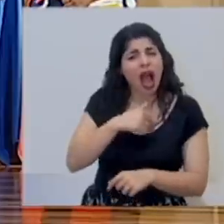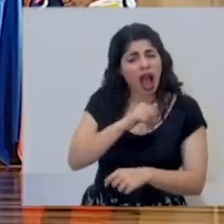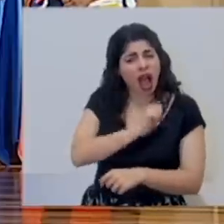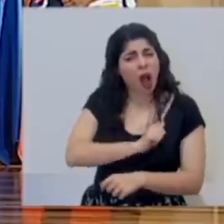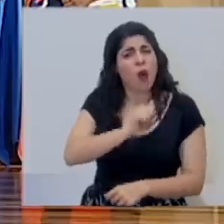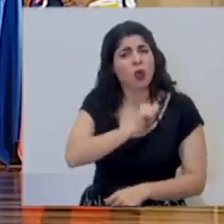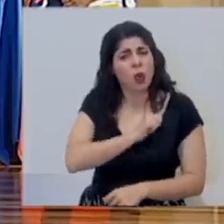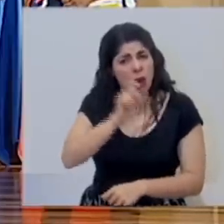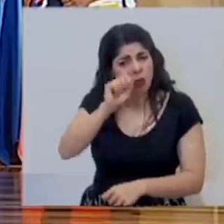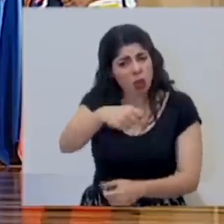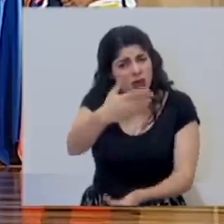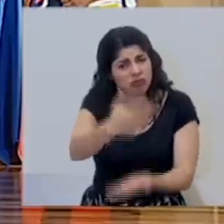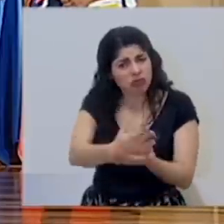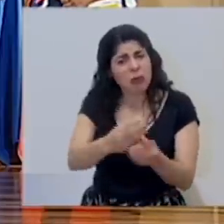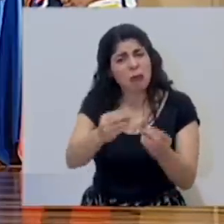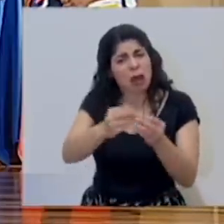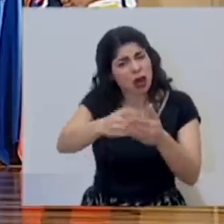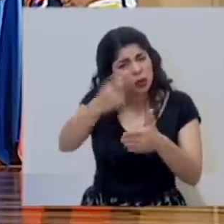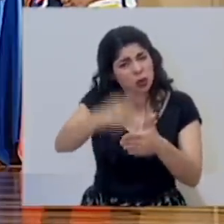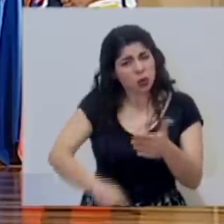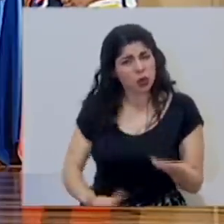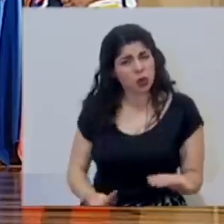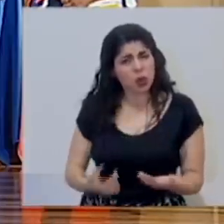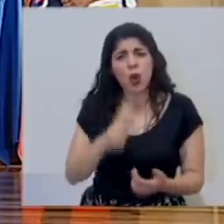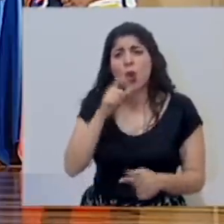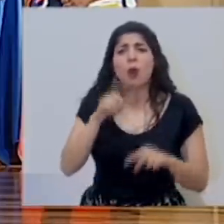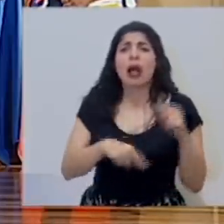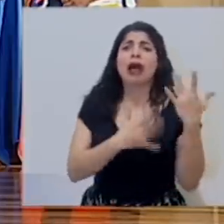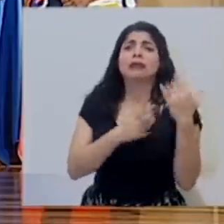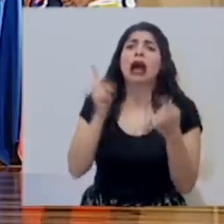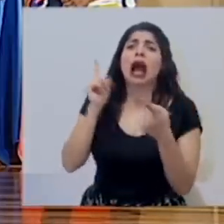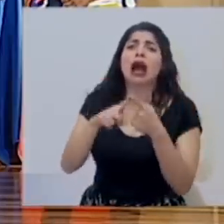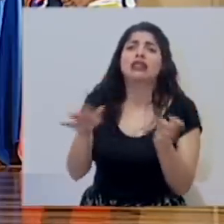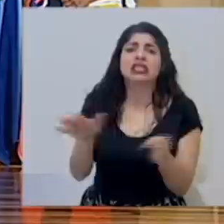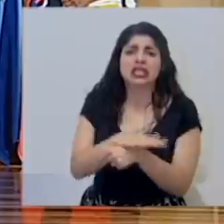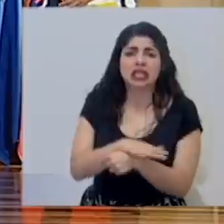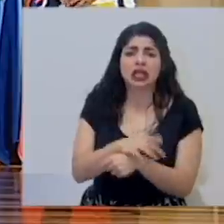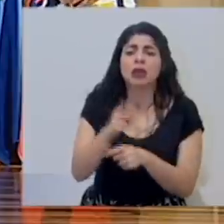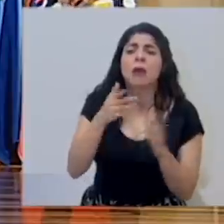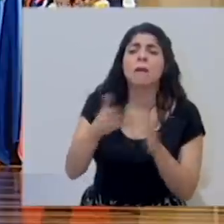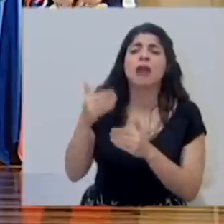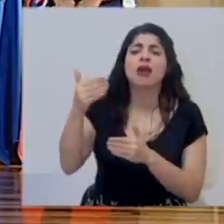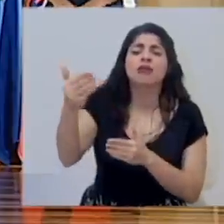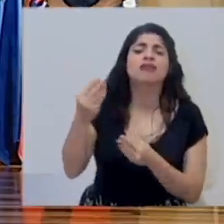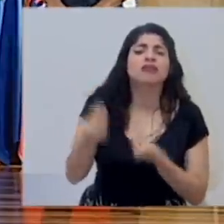un alto y ser más estrictos no se debe esperar al colapso ¿qué medidas vienen?